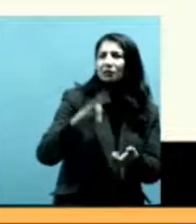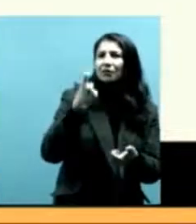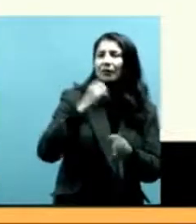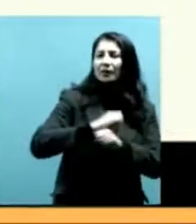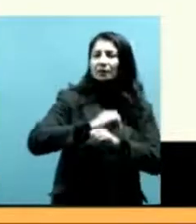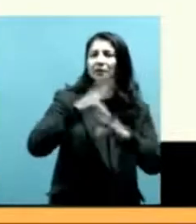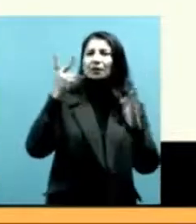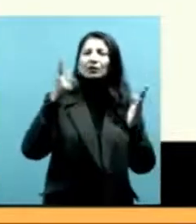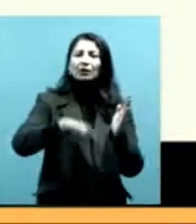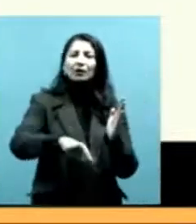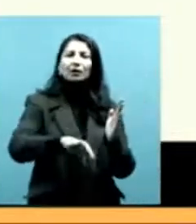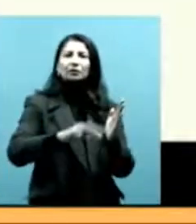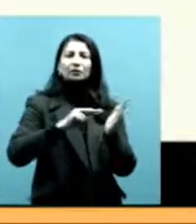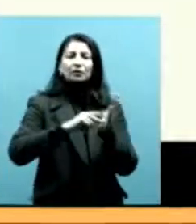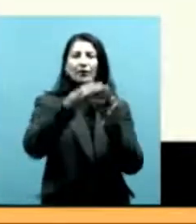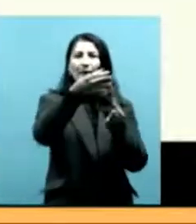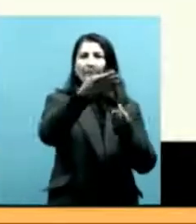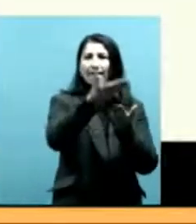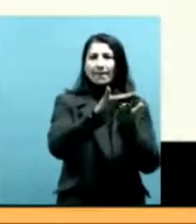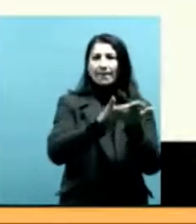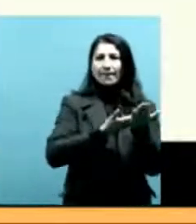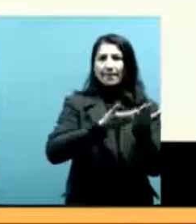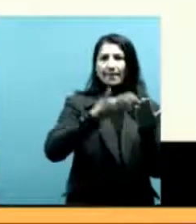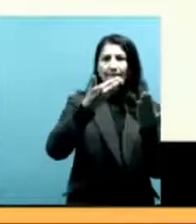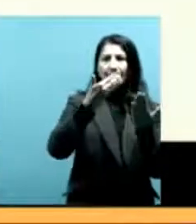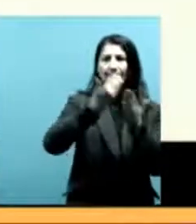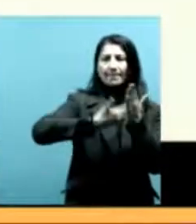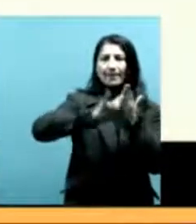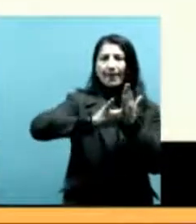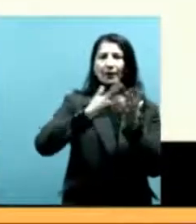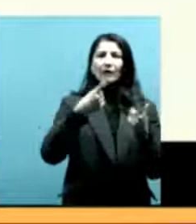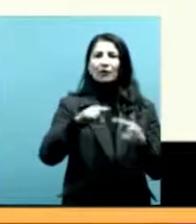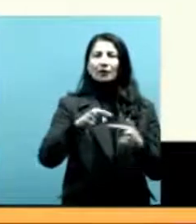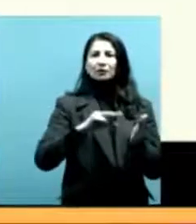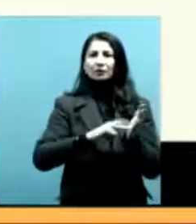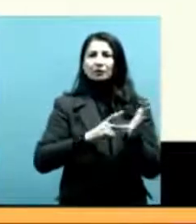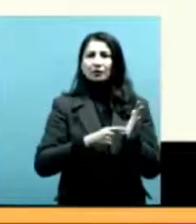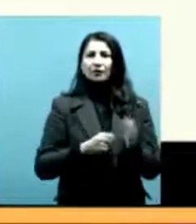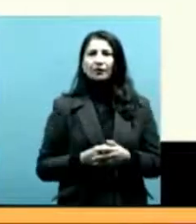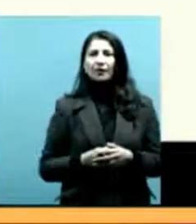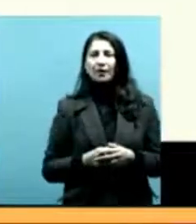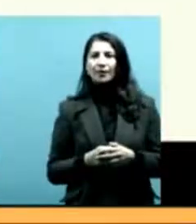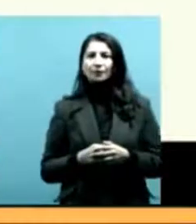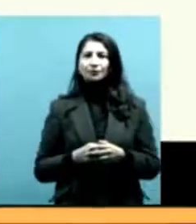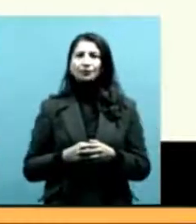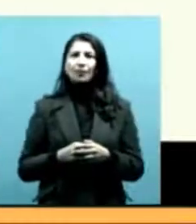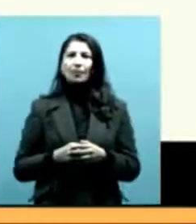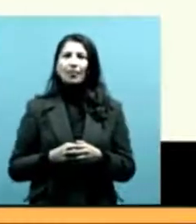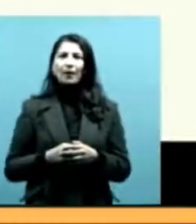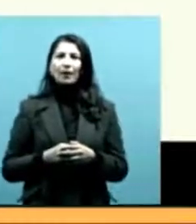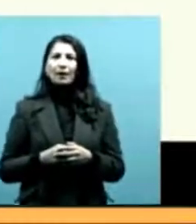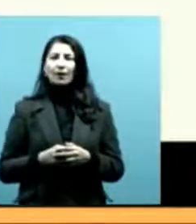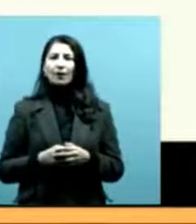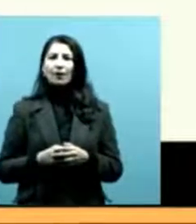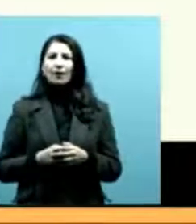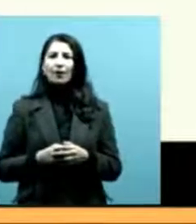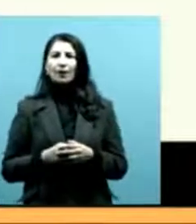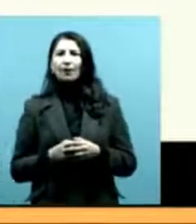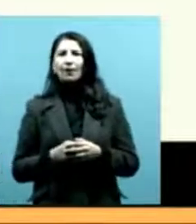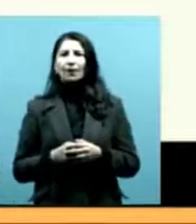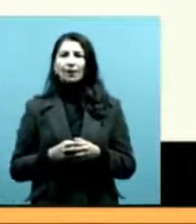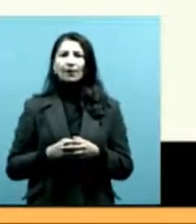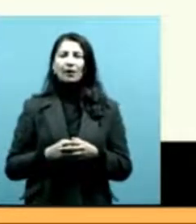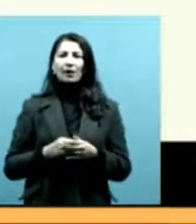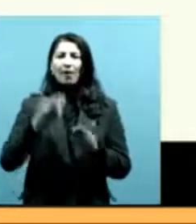da existencia a través de un papel? ¿A qué hecho sí? ¿A qué hecho no? Ahí ya hay una primera etapa de producción de silencio.